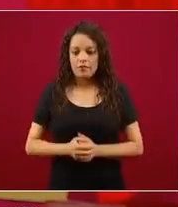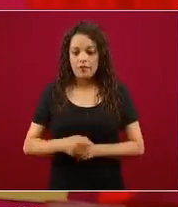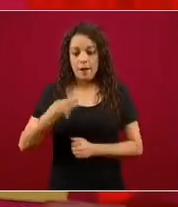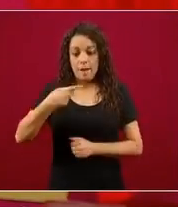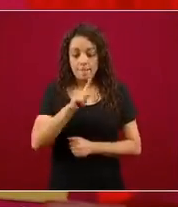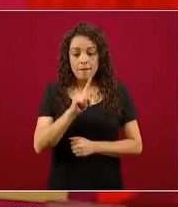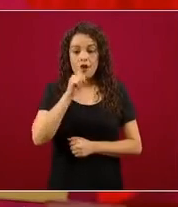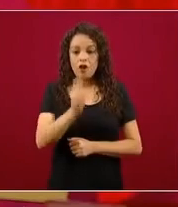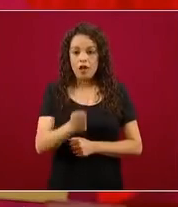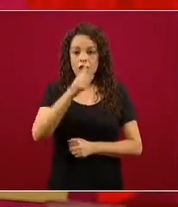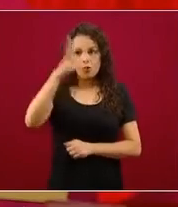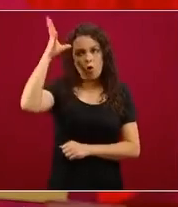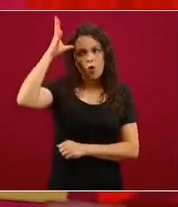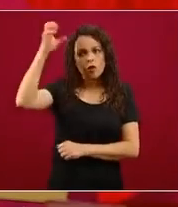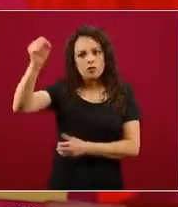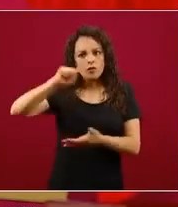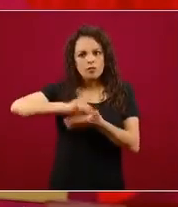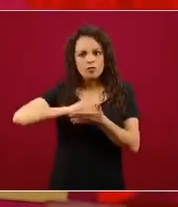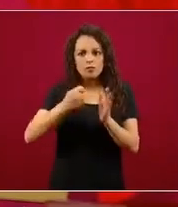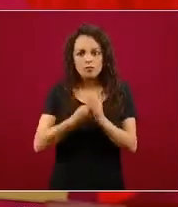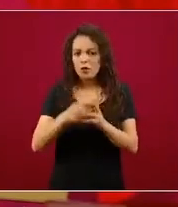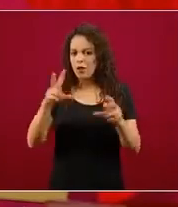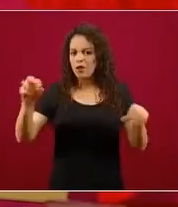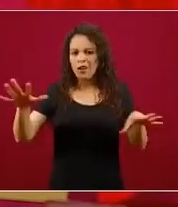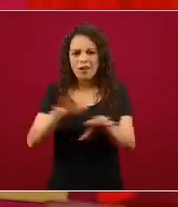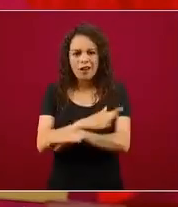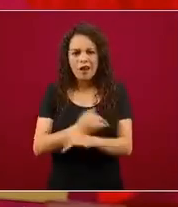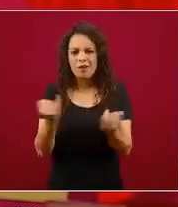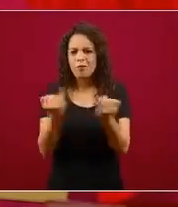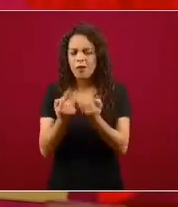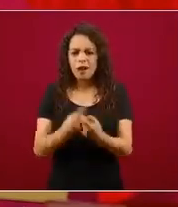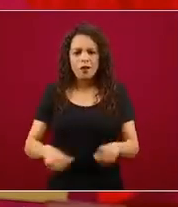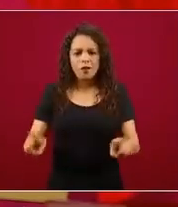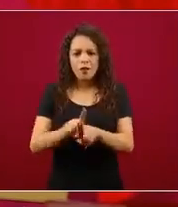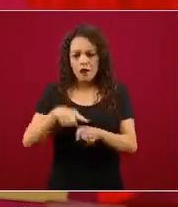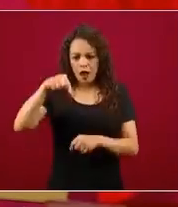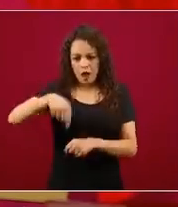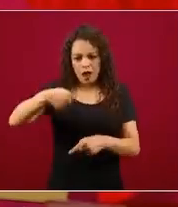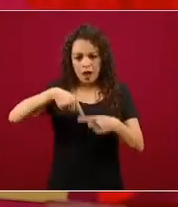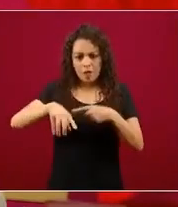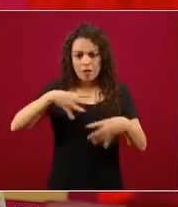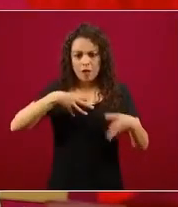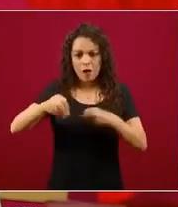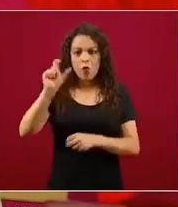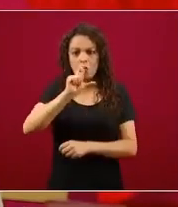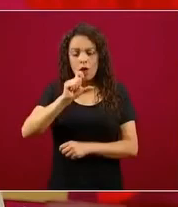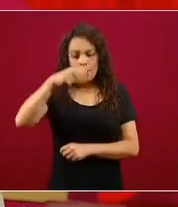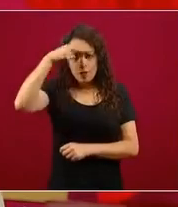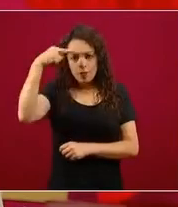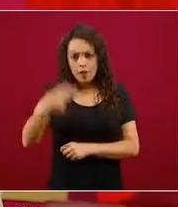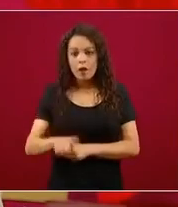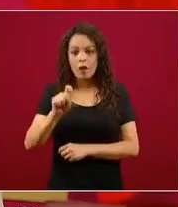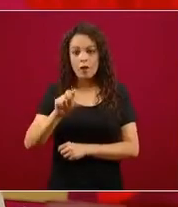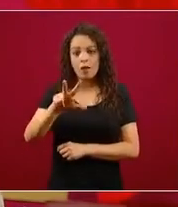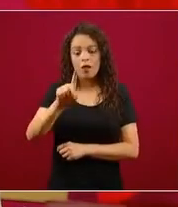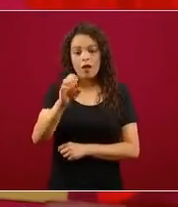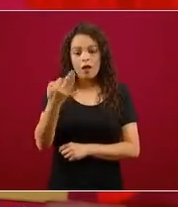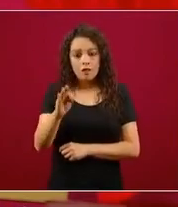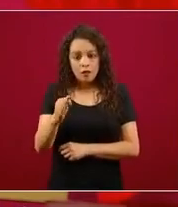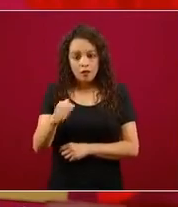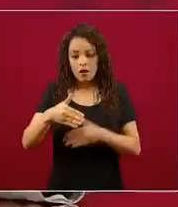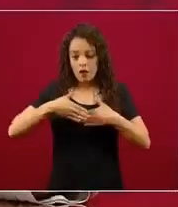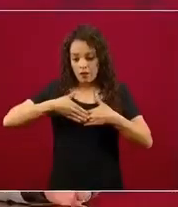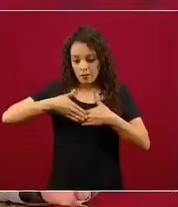repetidamente. La epidemia empezó el 28 de febrero en México, la epidemia se prolongará, según nuestras predicciones,